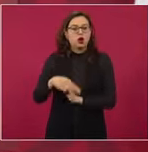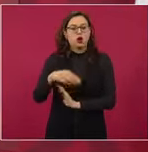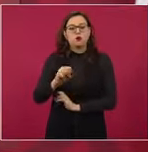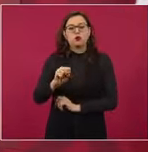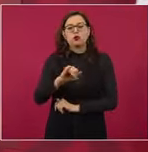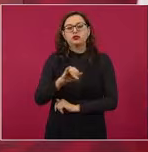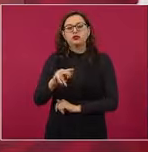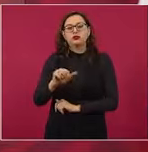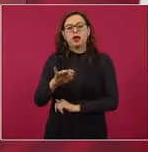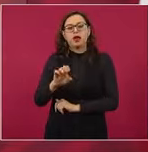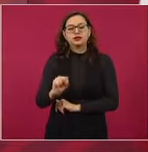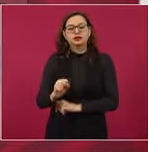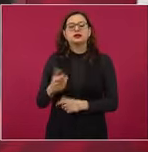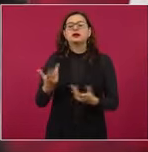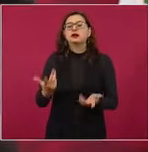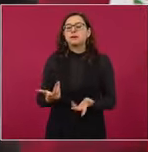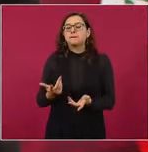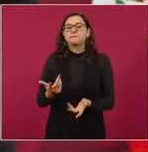nos